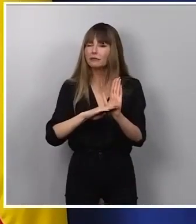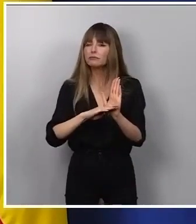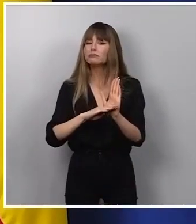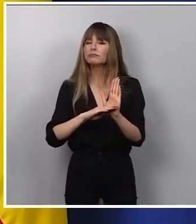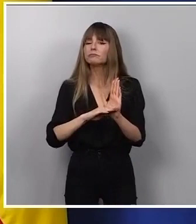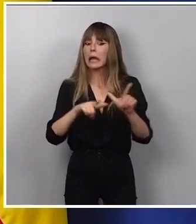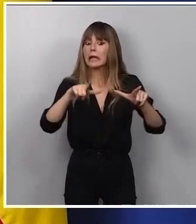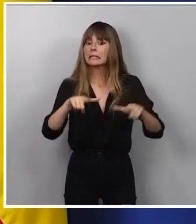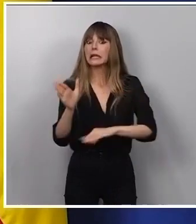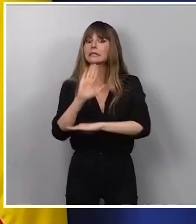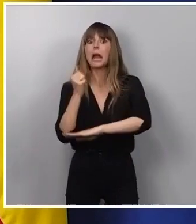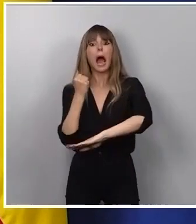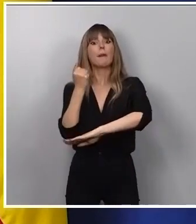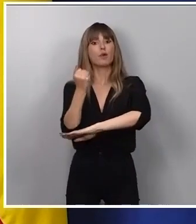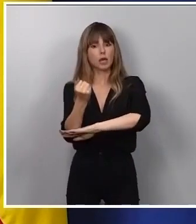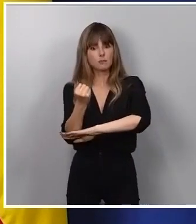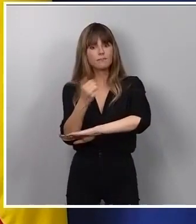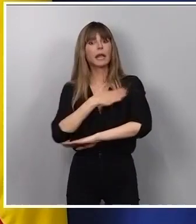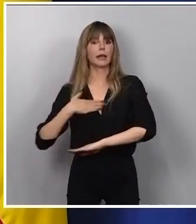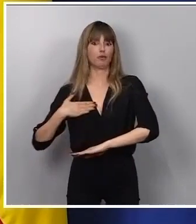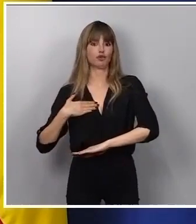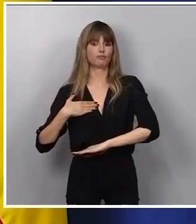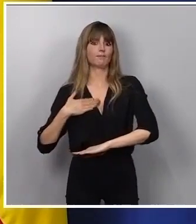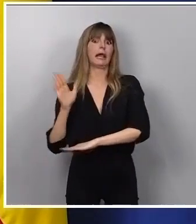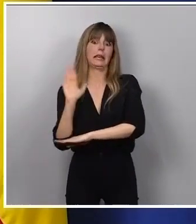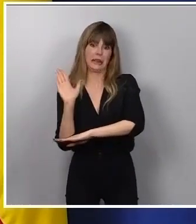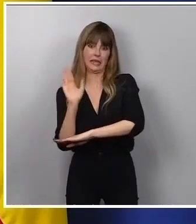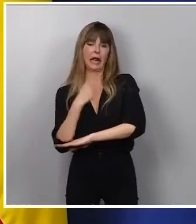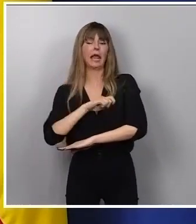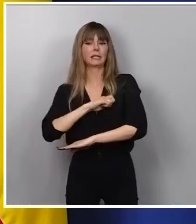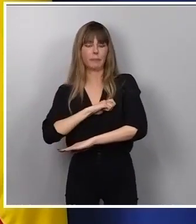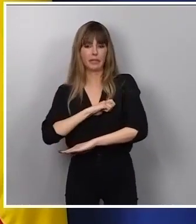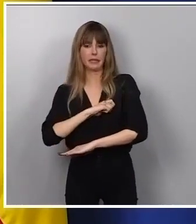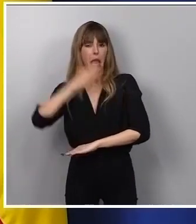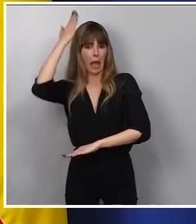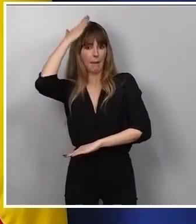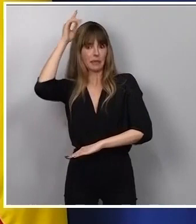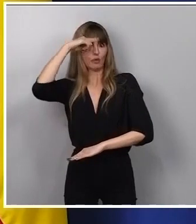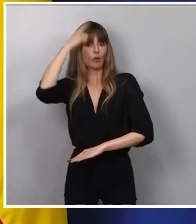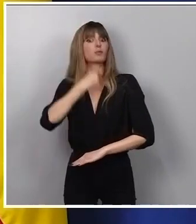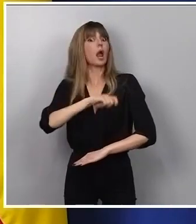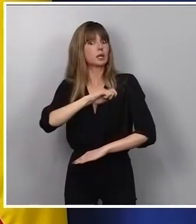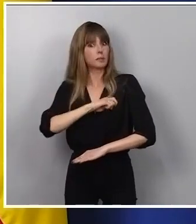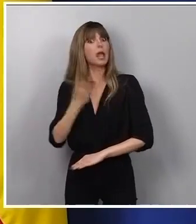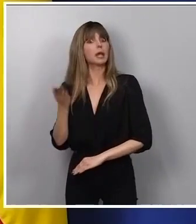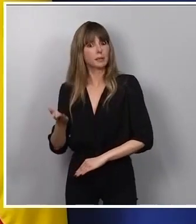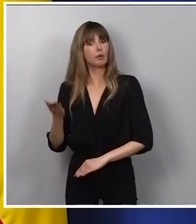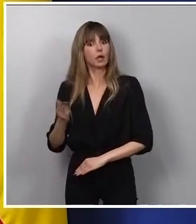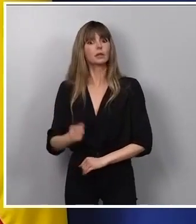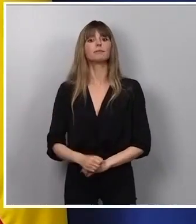apoyar a las salas de cine de nuestro país, que son un auténtico patrimonio cultural en España. Y quiero, de hecho,